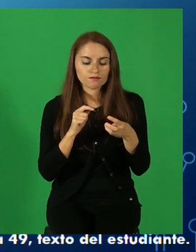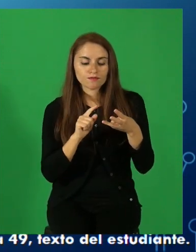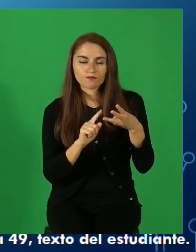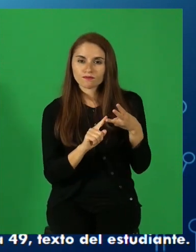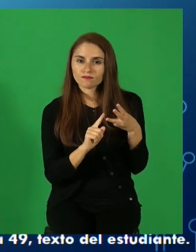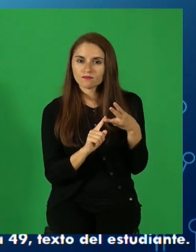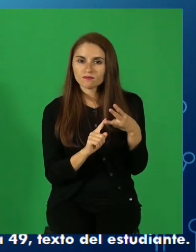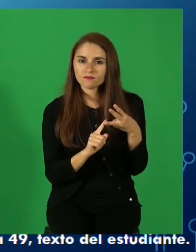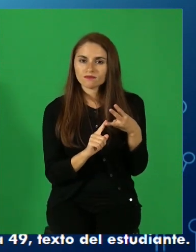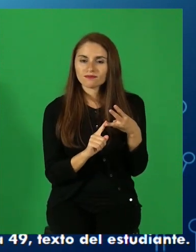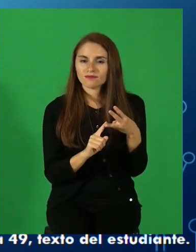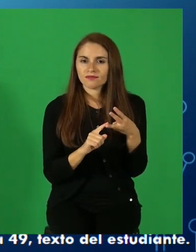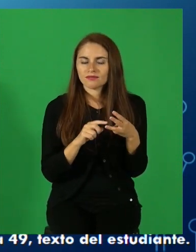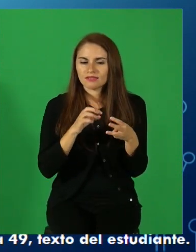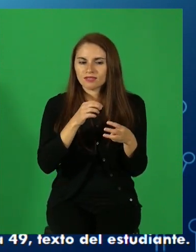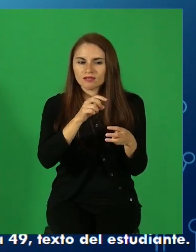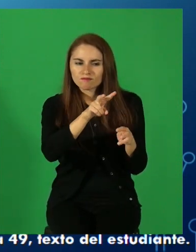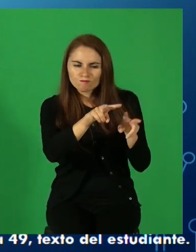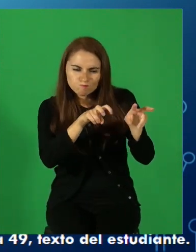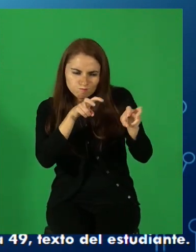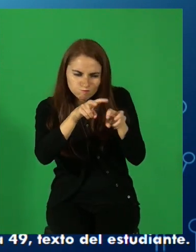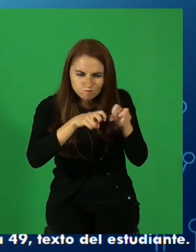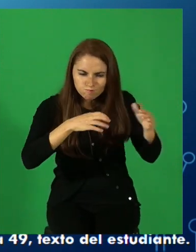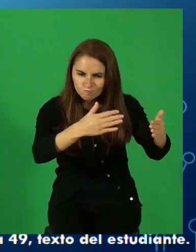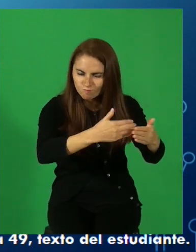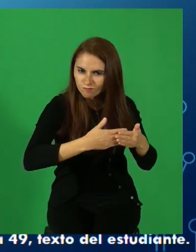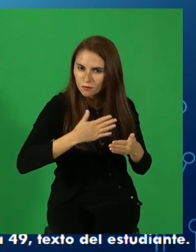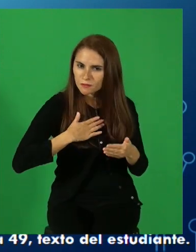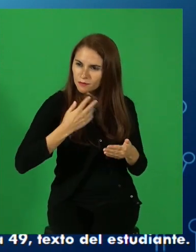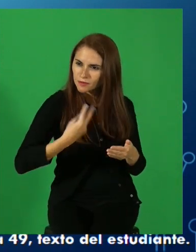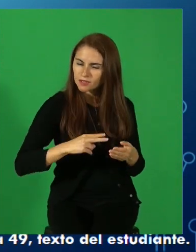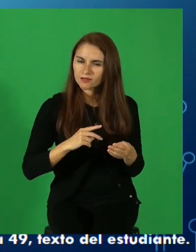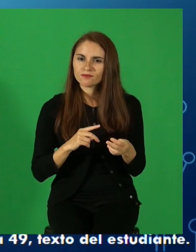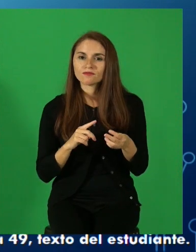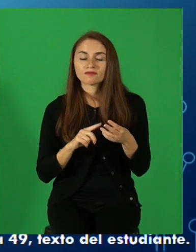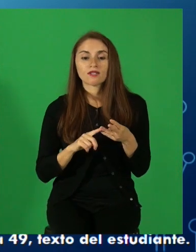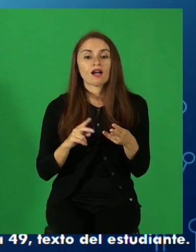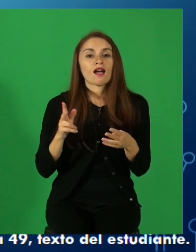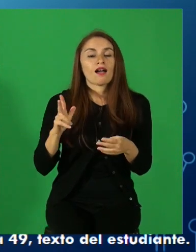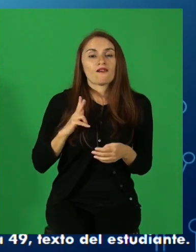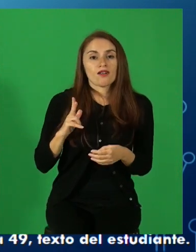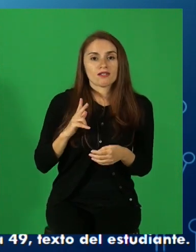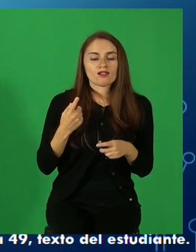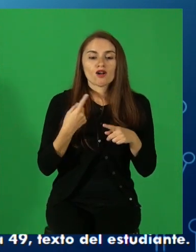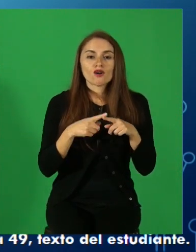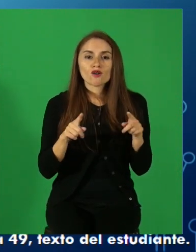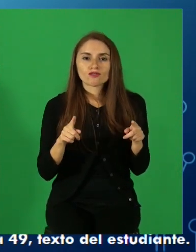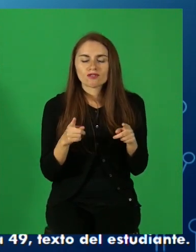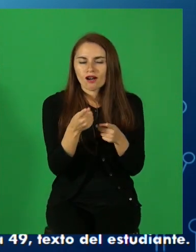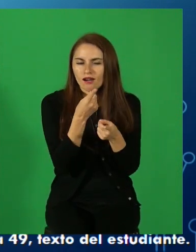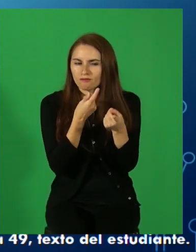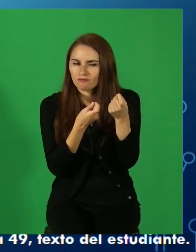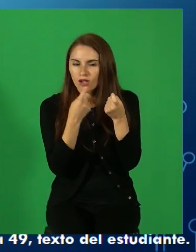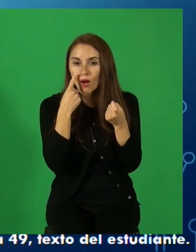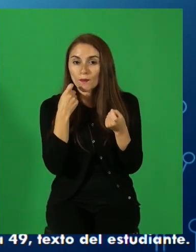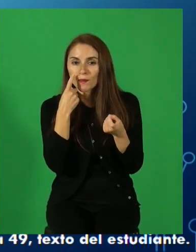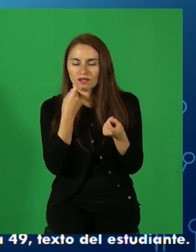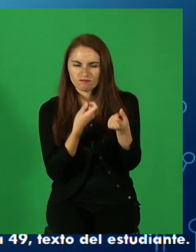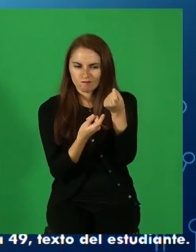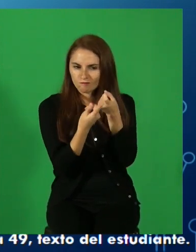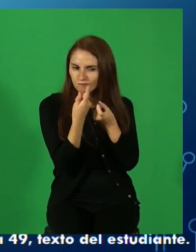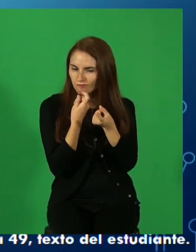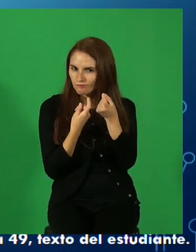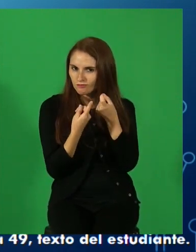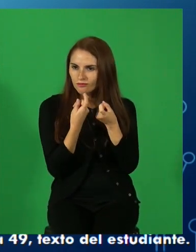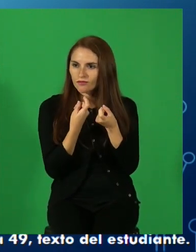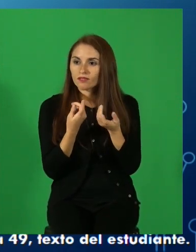tenemos al avaro, al caballero y a don Juan. Cuando